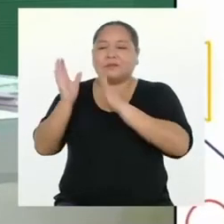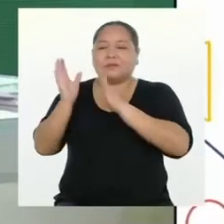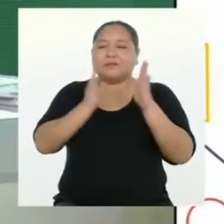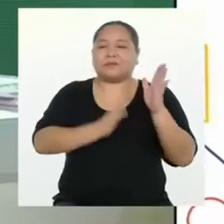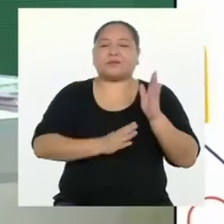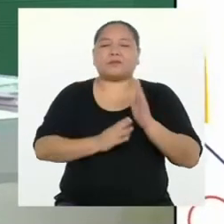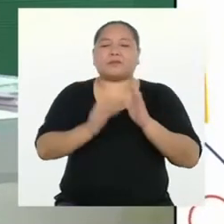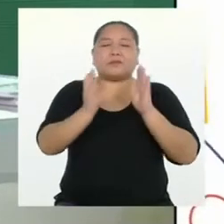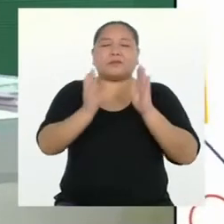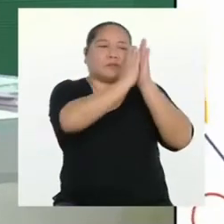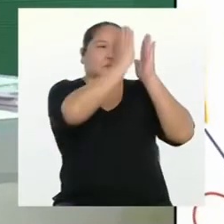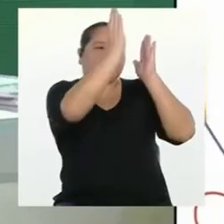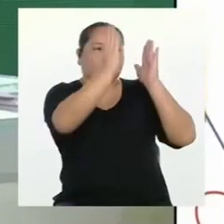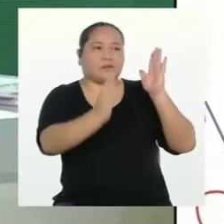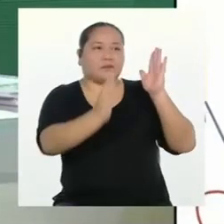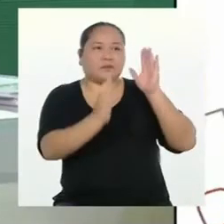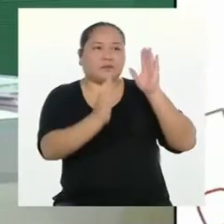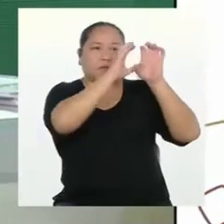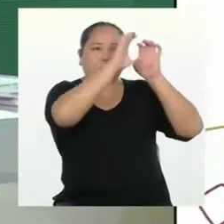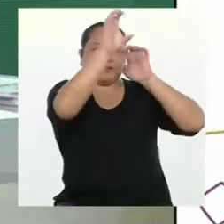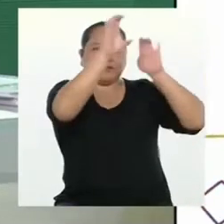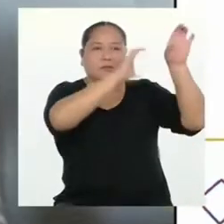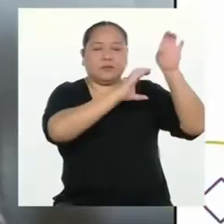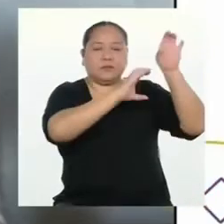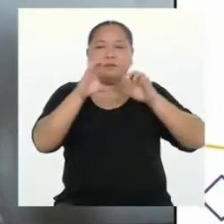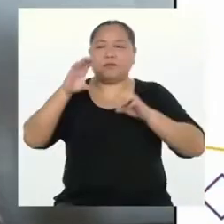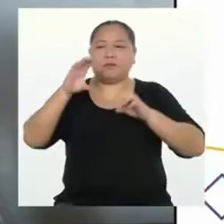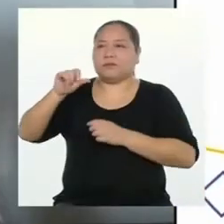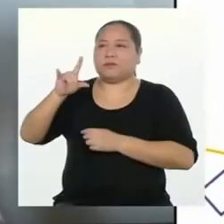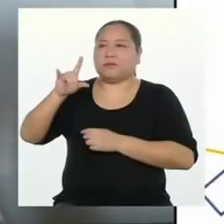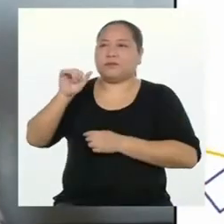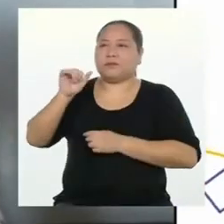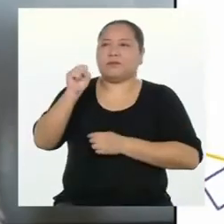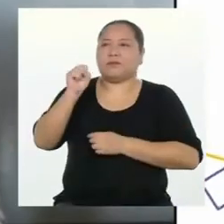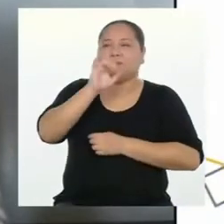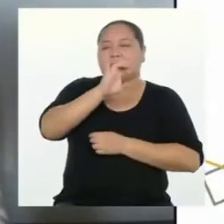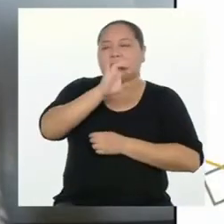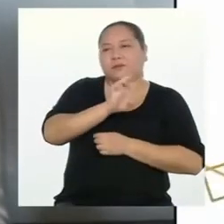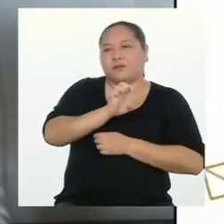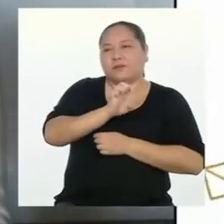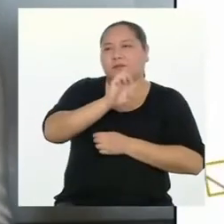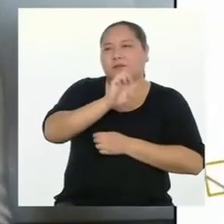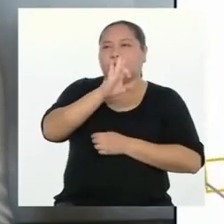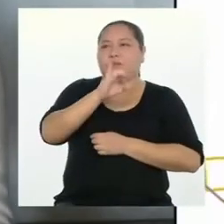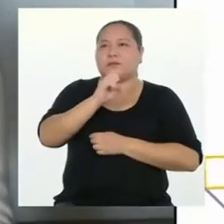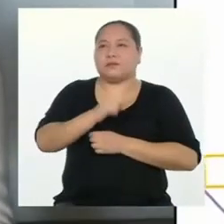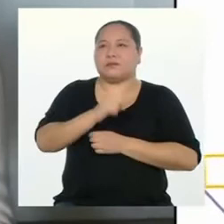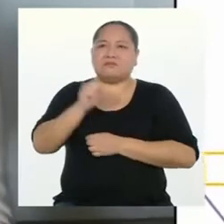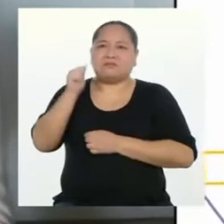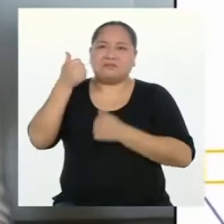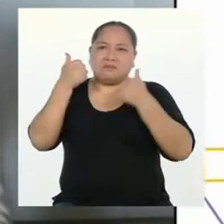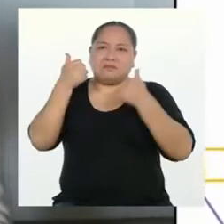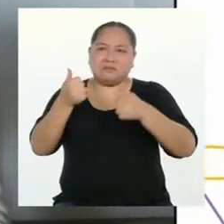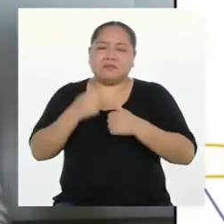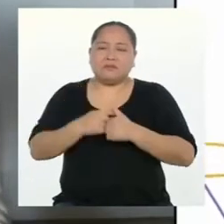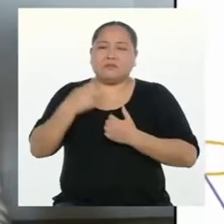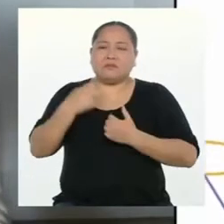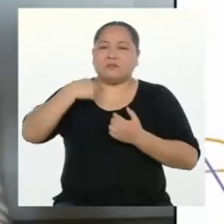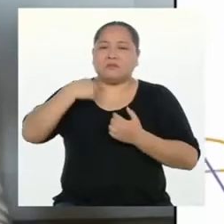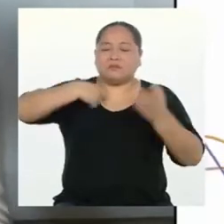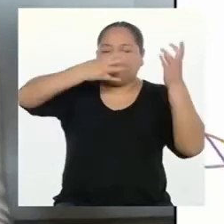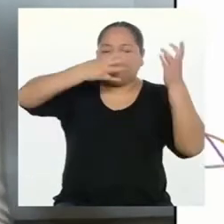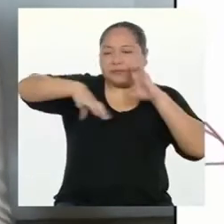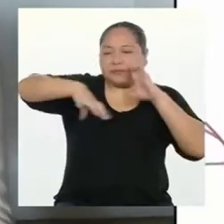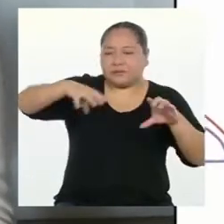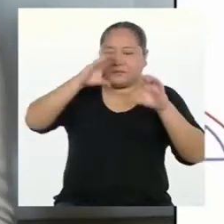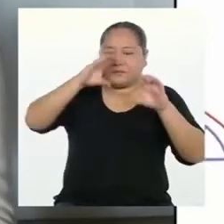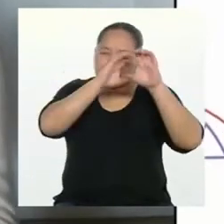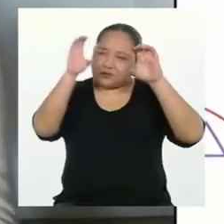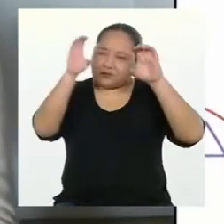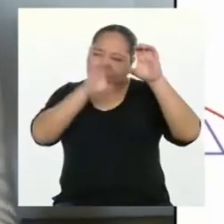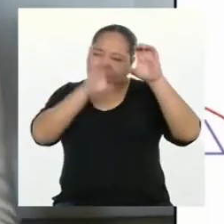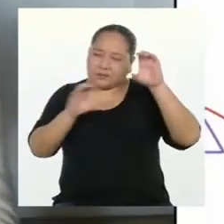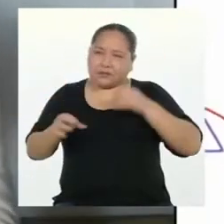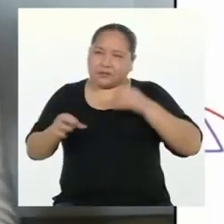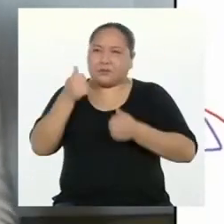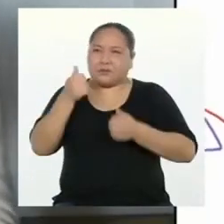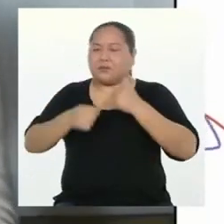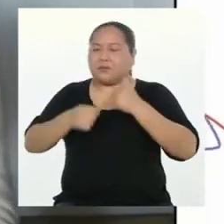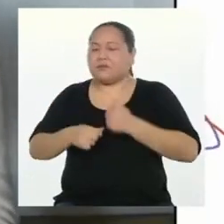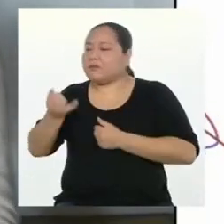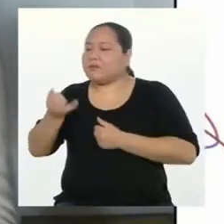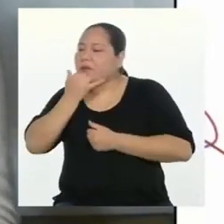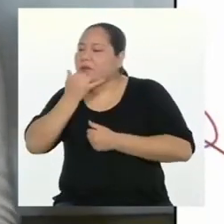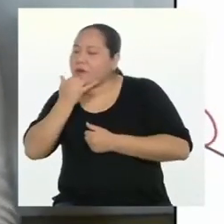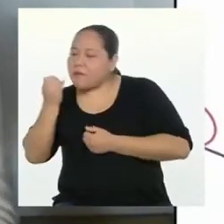de tu organizador gráfico de causa y efecto? Me fue muy bien ya que al realizar el gráfico me pude dar cuenta de las causas y